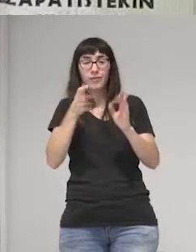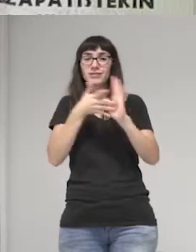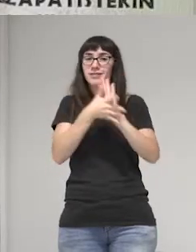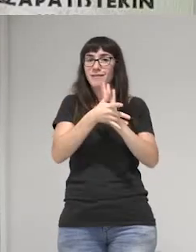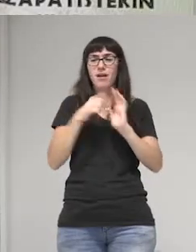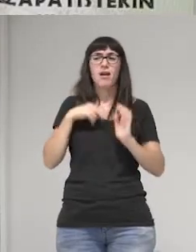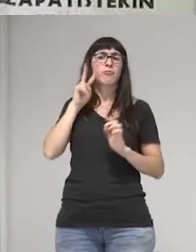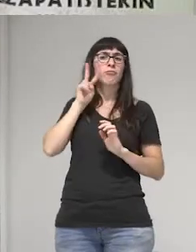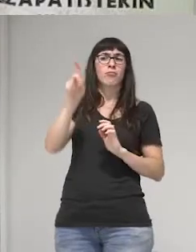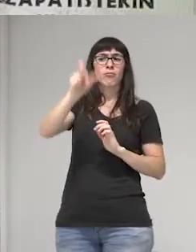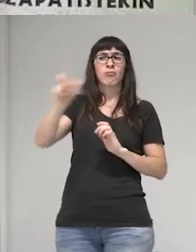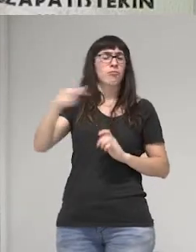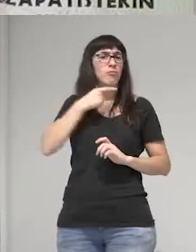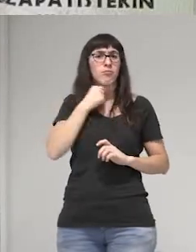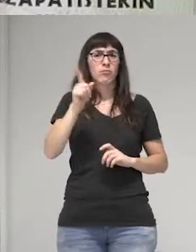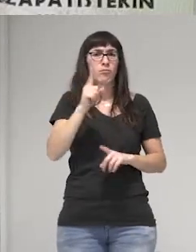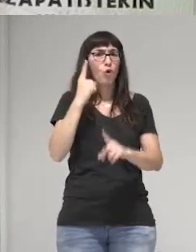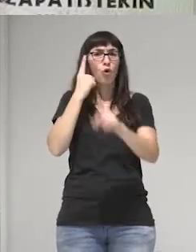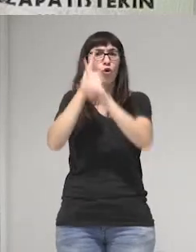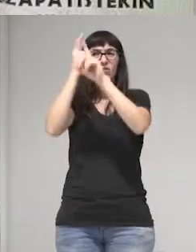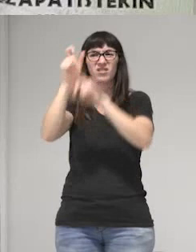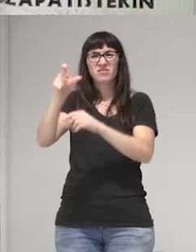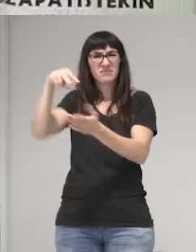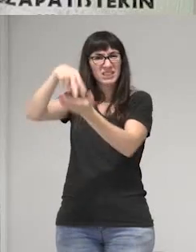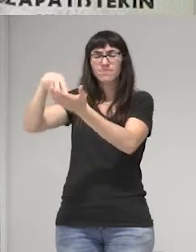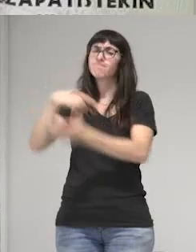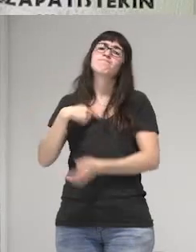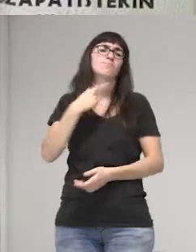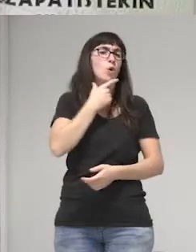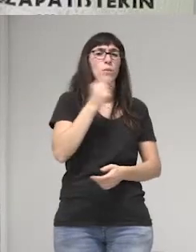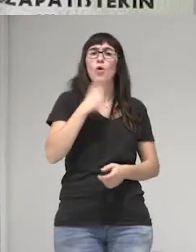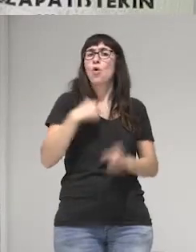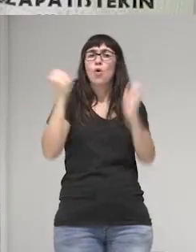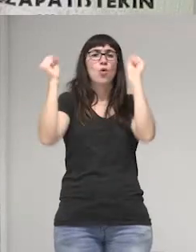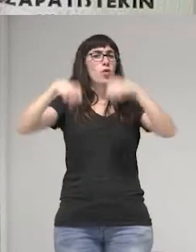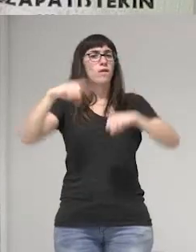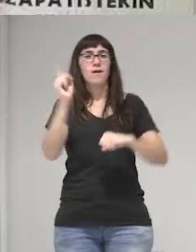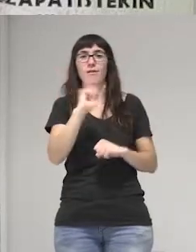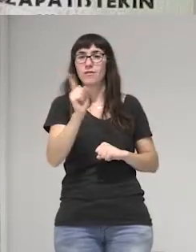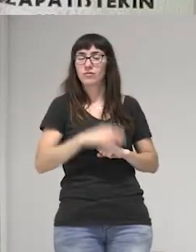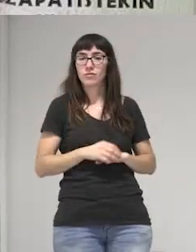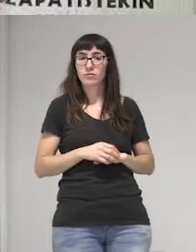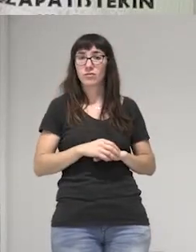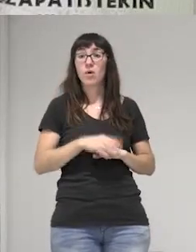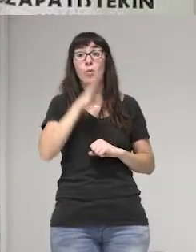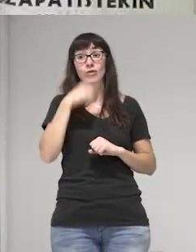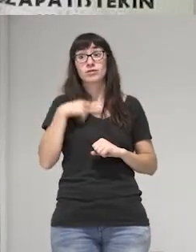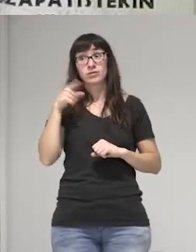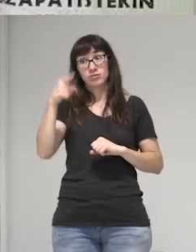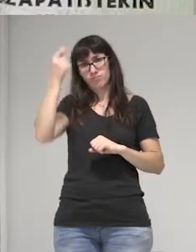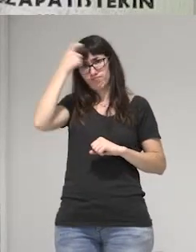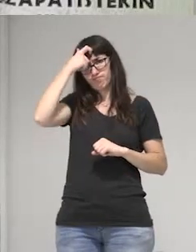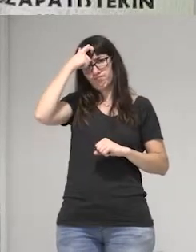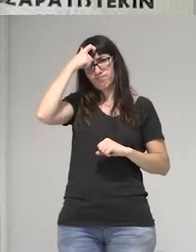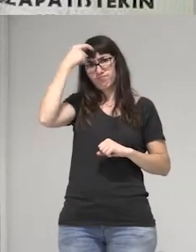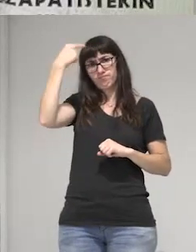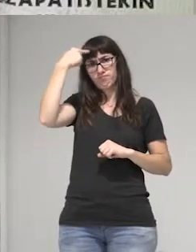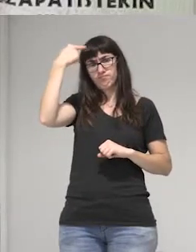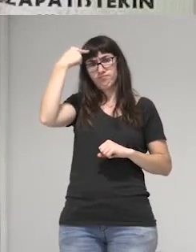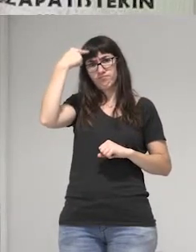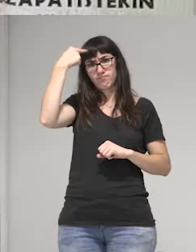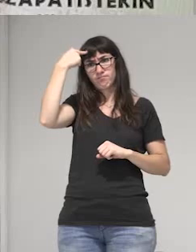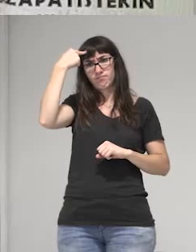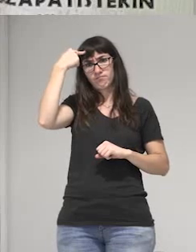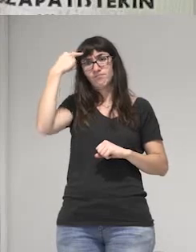estás en desacuerdo de su existencia y por tanto de acuerdo a eso entonces tú